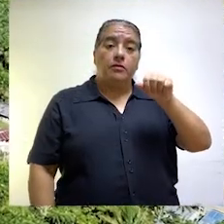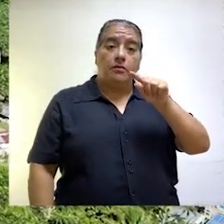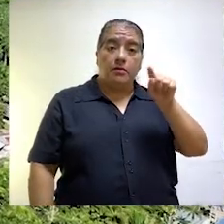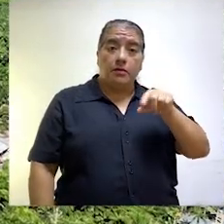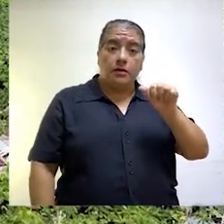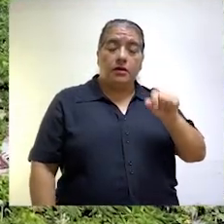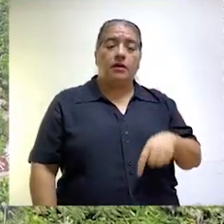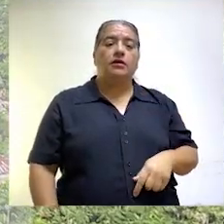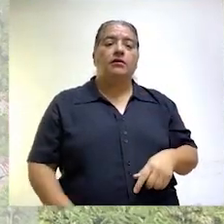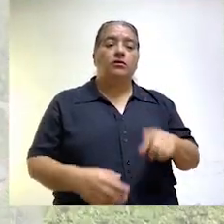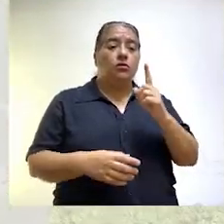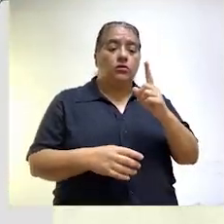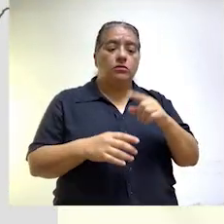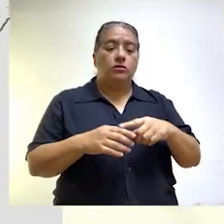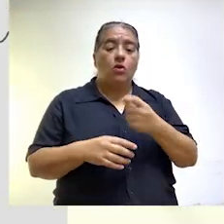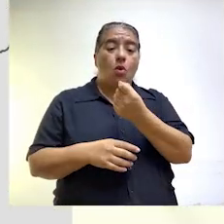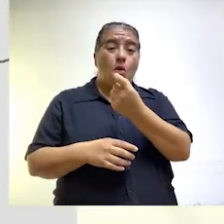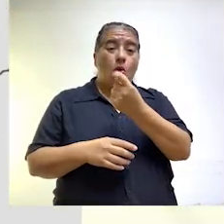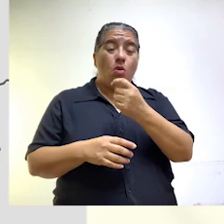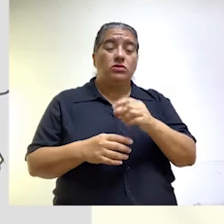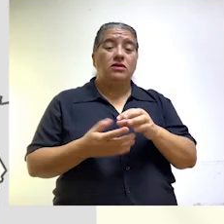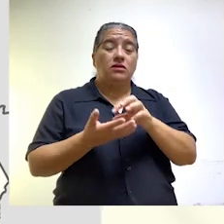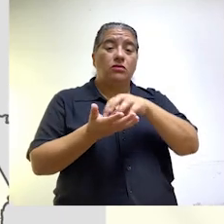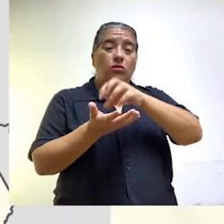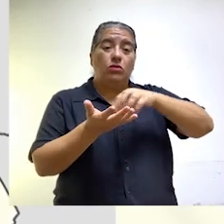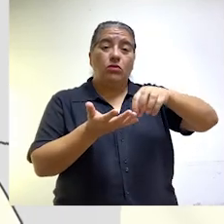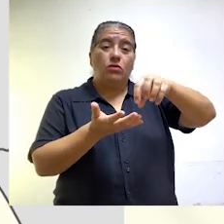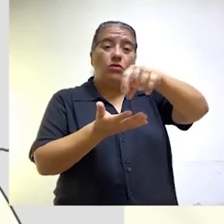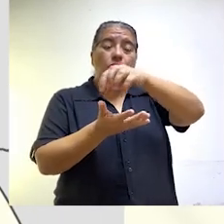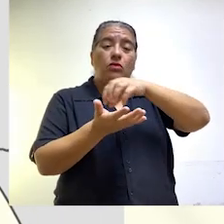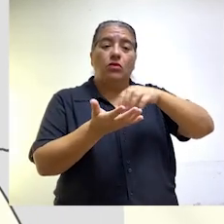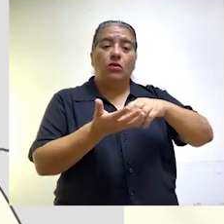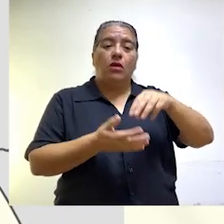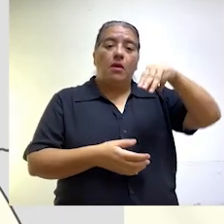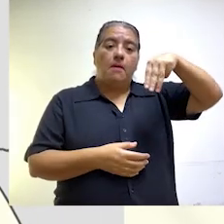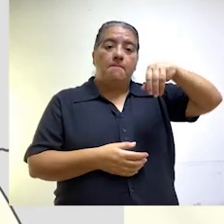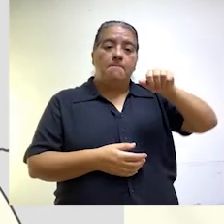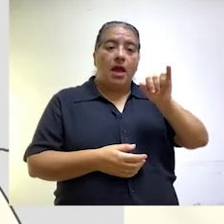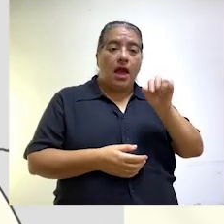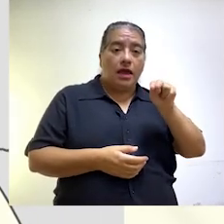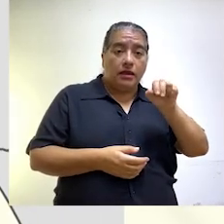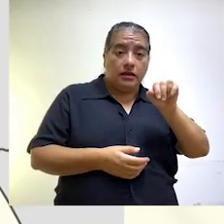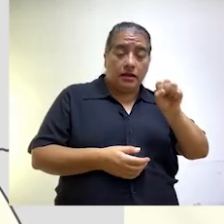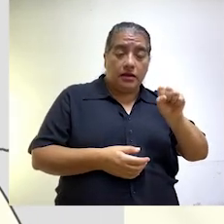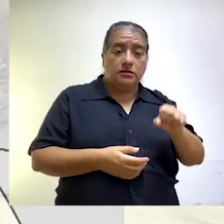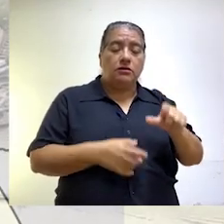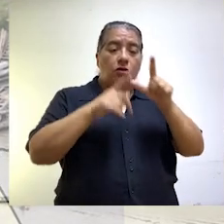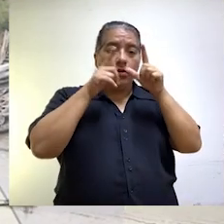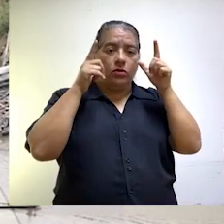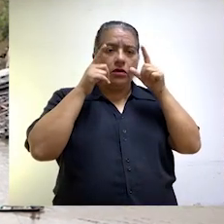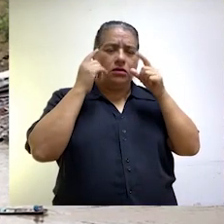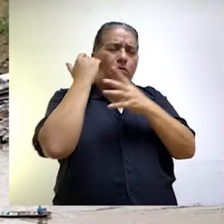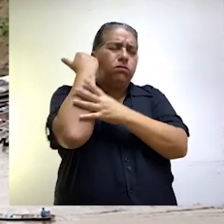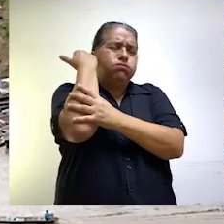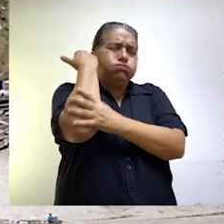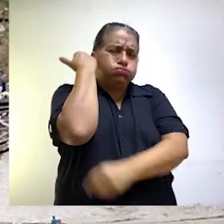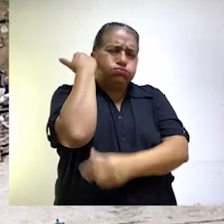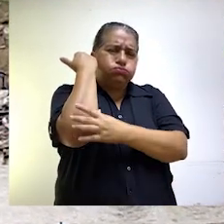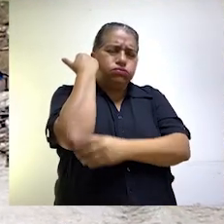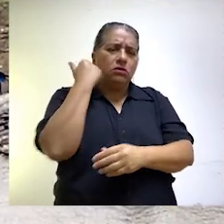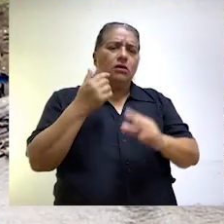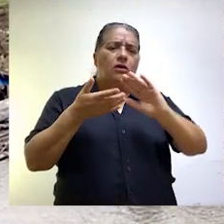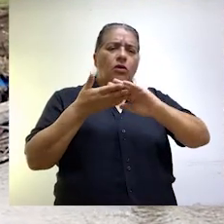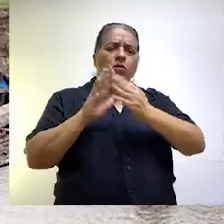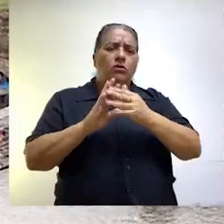Mazán es uno de los 11 distritos que conforman la provincia de Mainas, en la región Loreto, con alto nivel de pobreza y donde